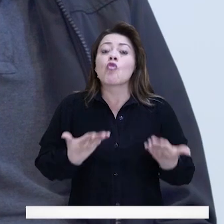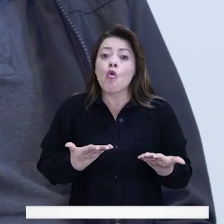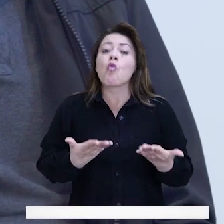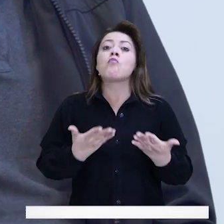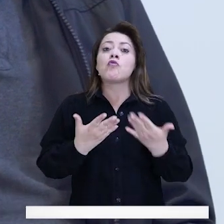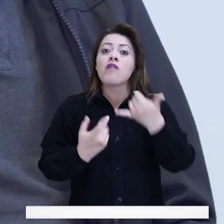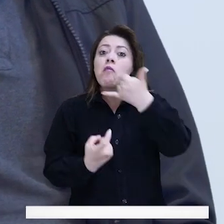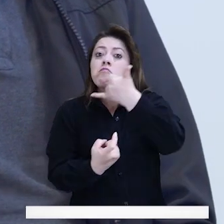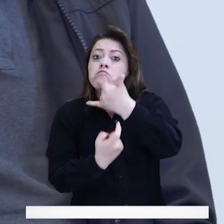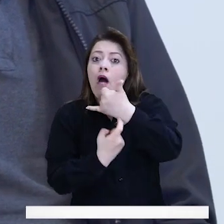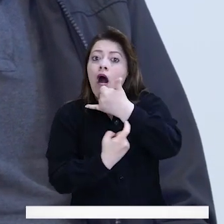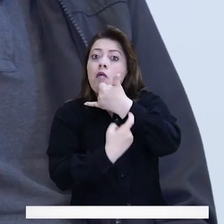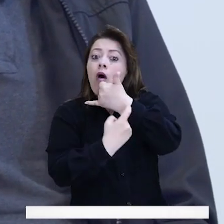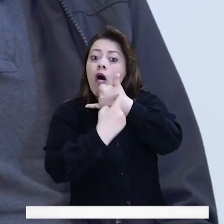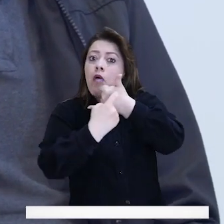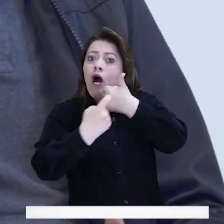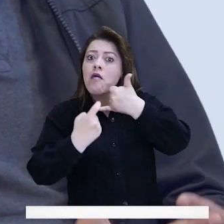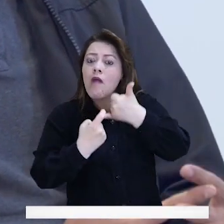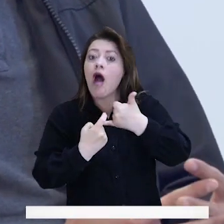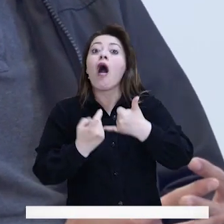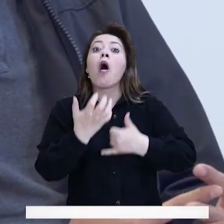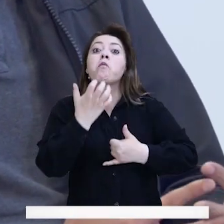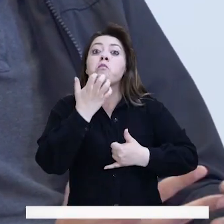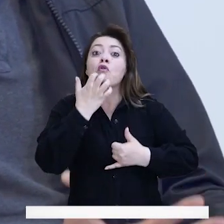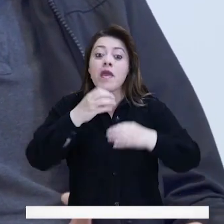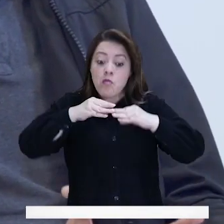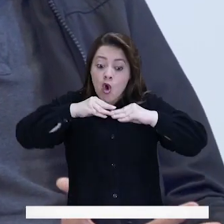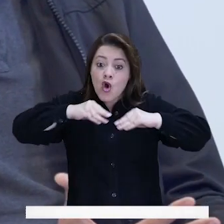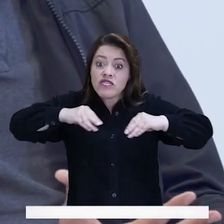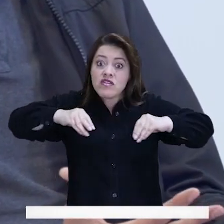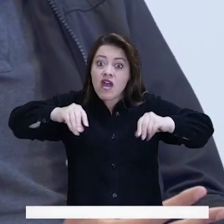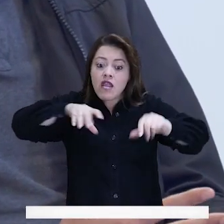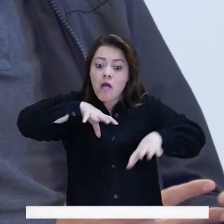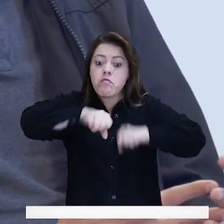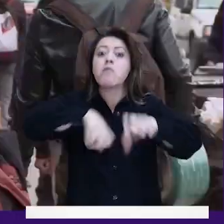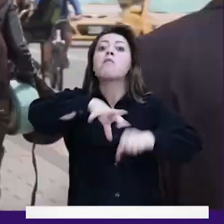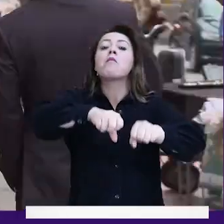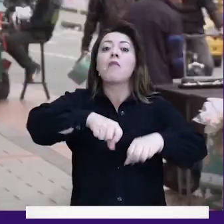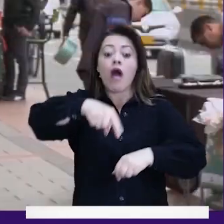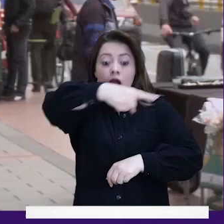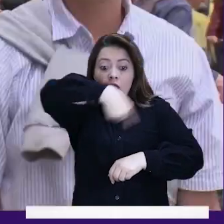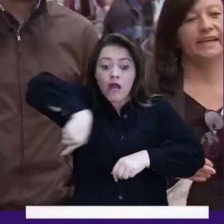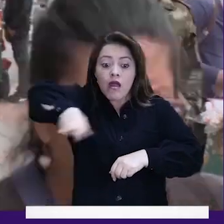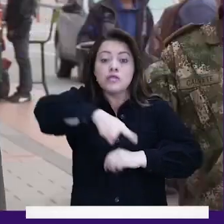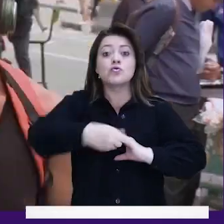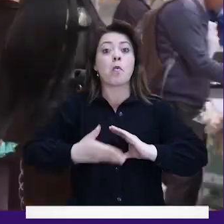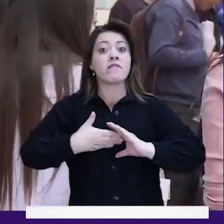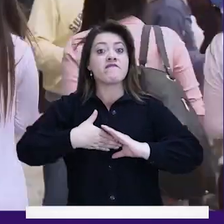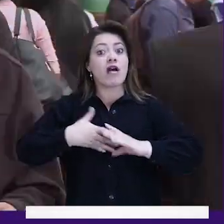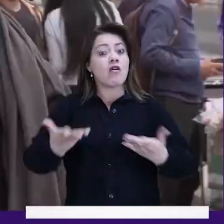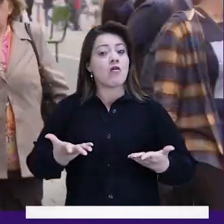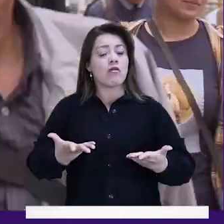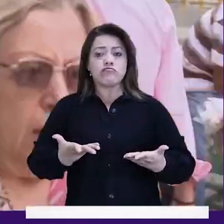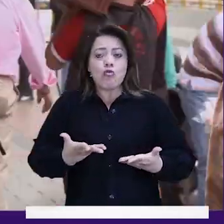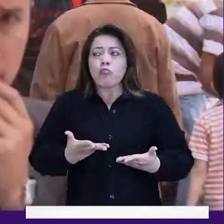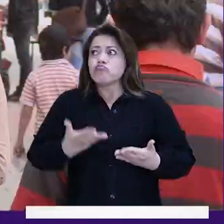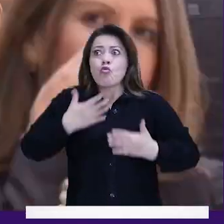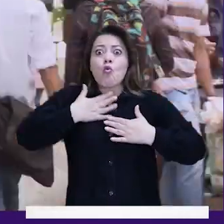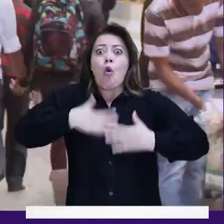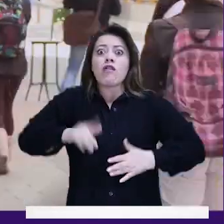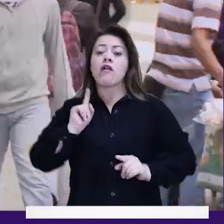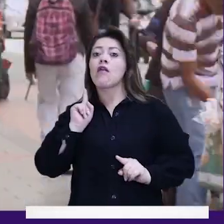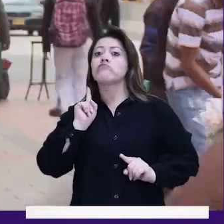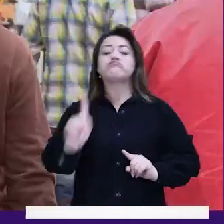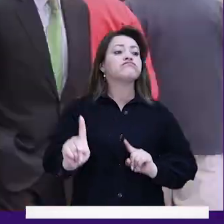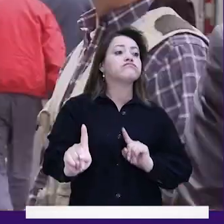cómo a nivel de regiones se están invadiendo terrenos, propiedad privada. Esto es gravísimo